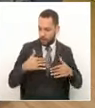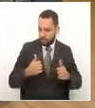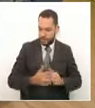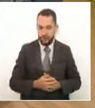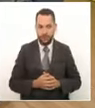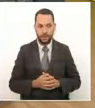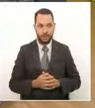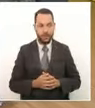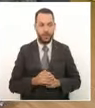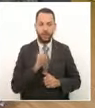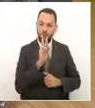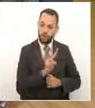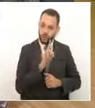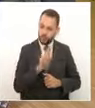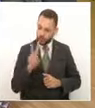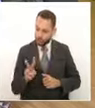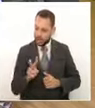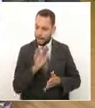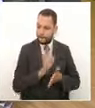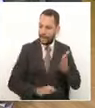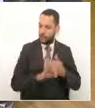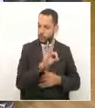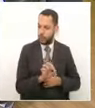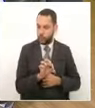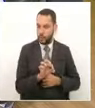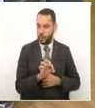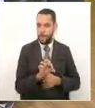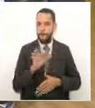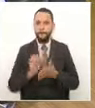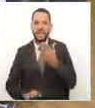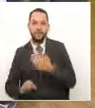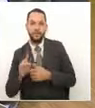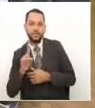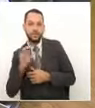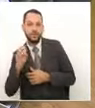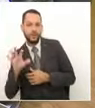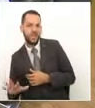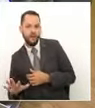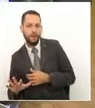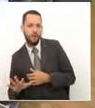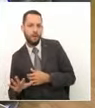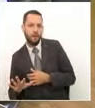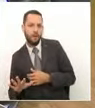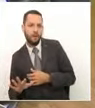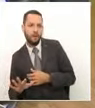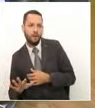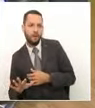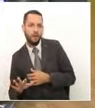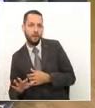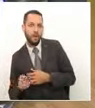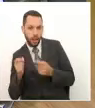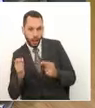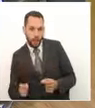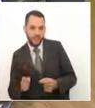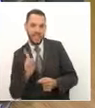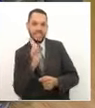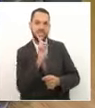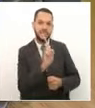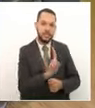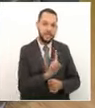son 212. Menos 8, menos 105. Menos 8, menos 104, entonces serían 109.